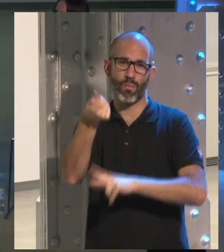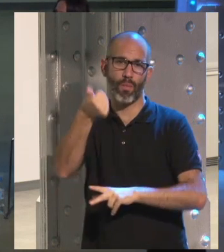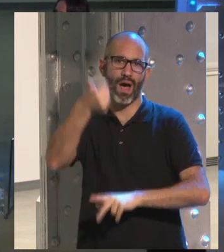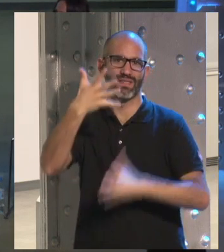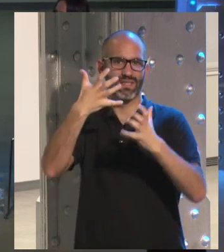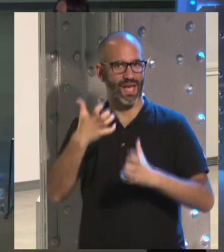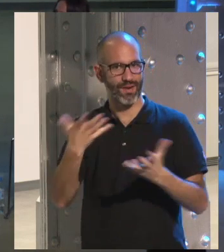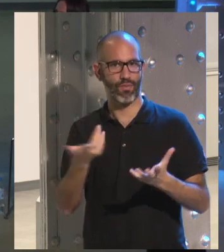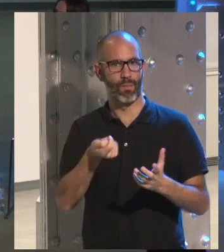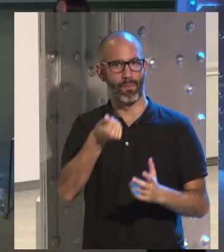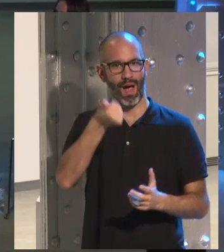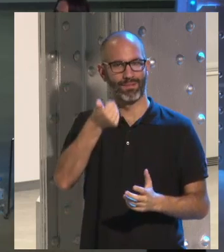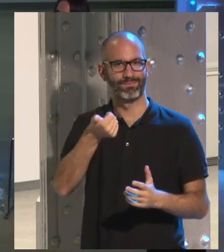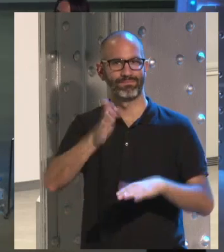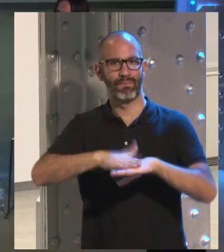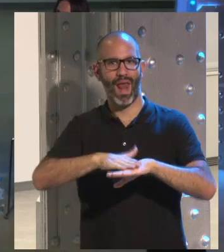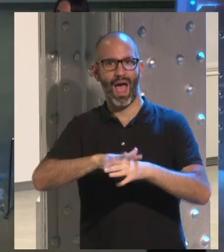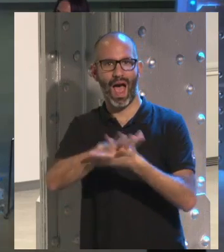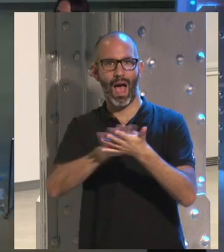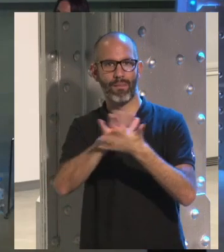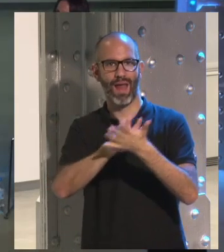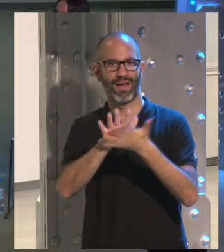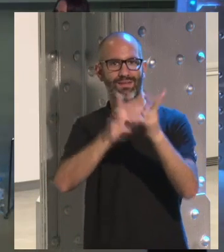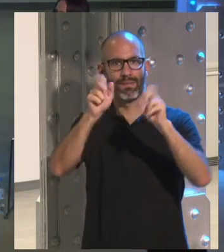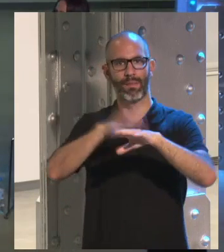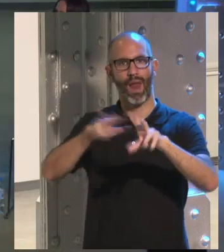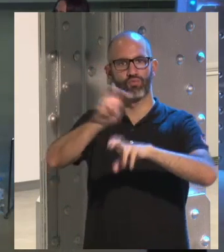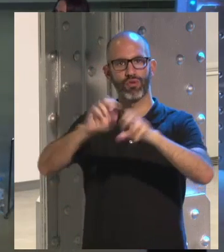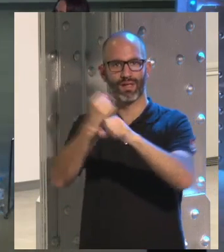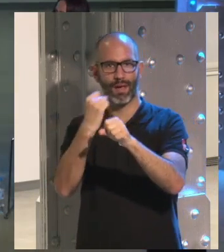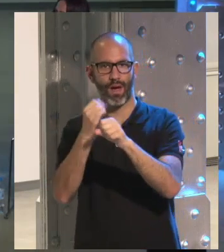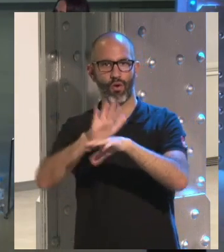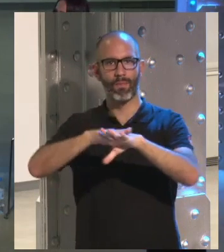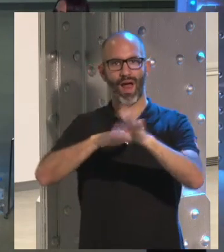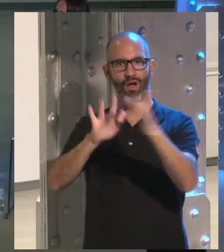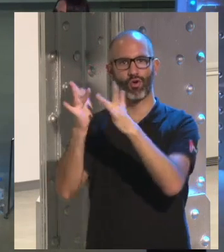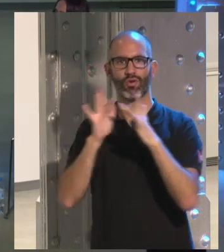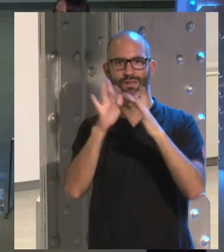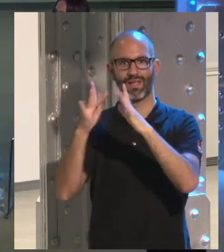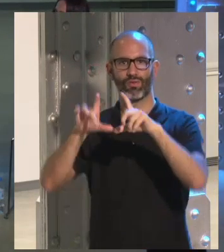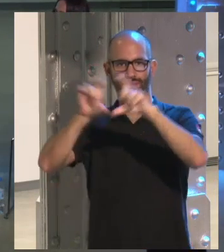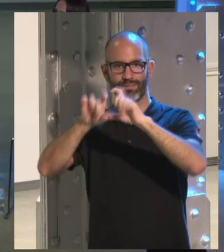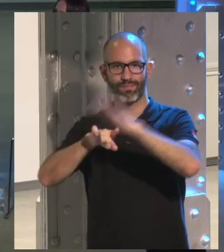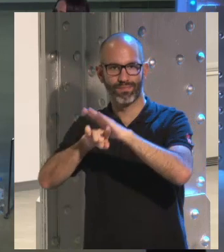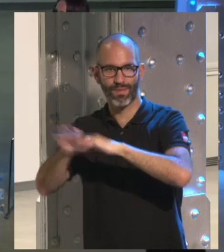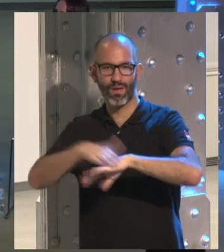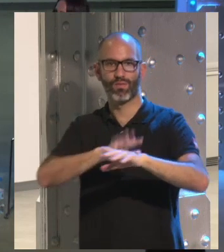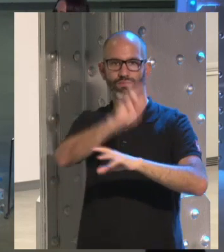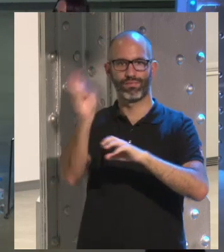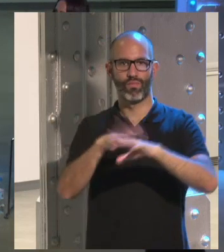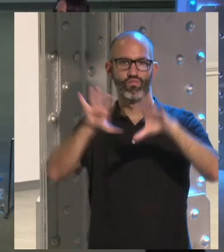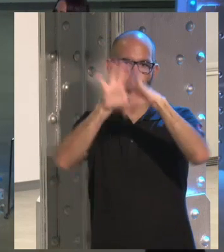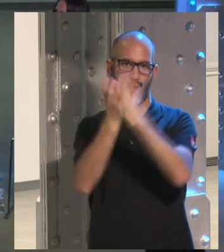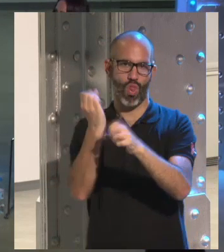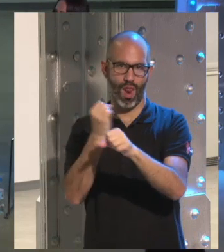seriota, un poco más para buscar trabajo, para contactar con headhunters, para ponerte un poco en el mundo